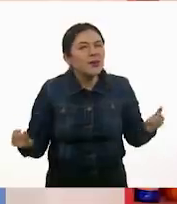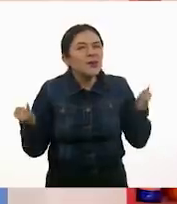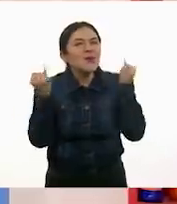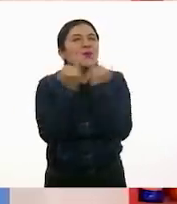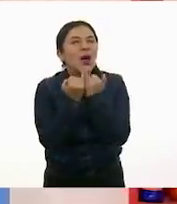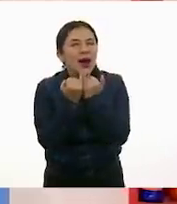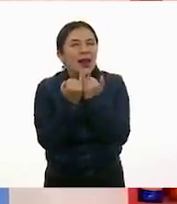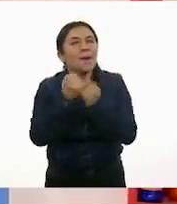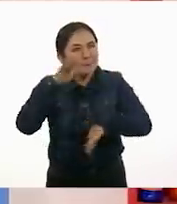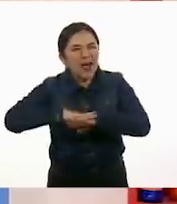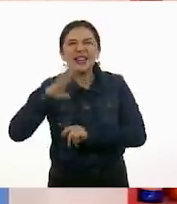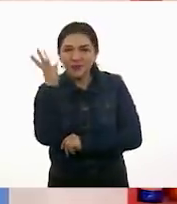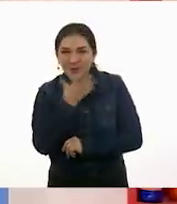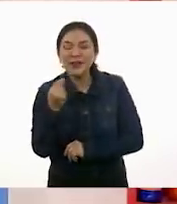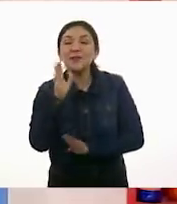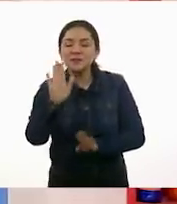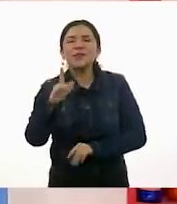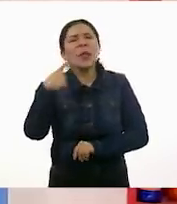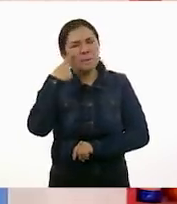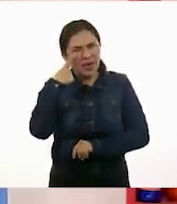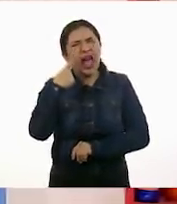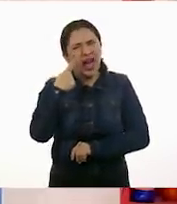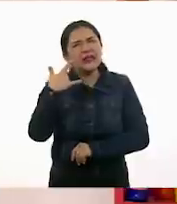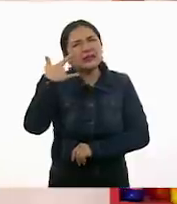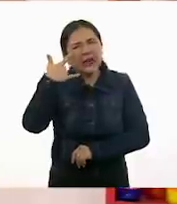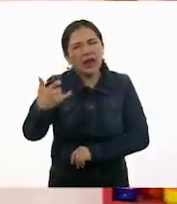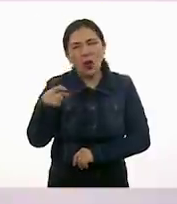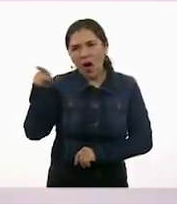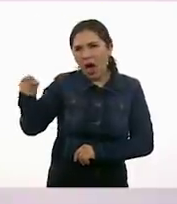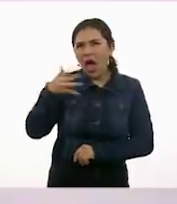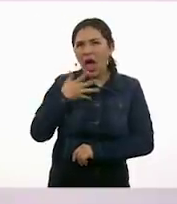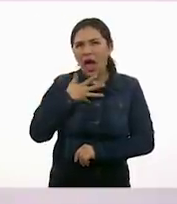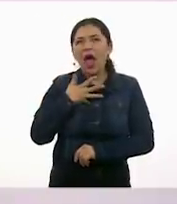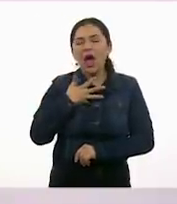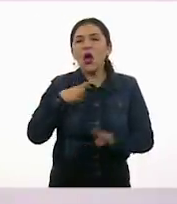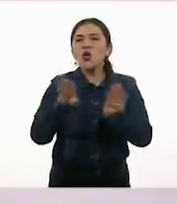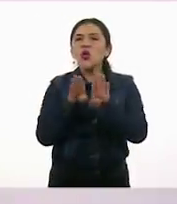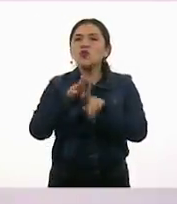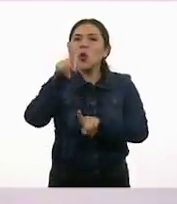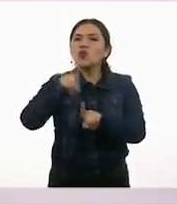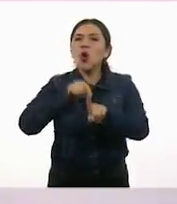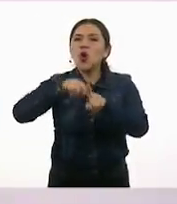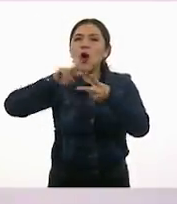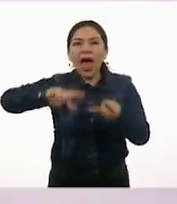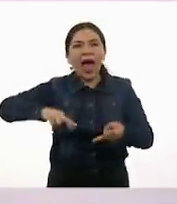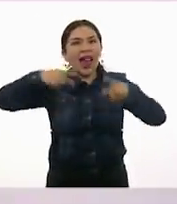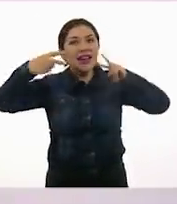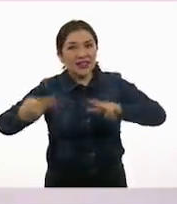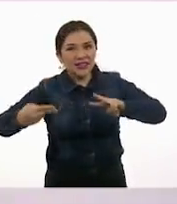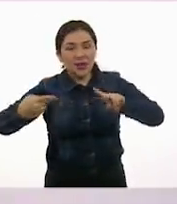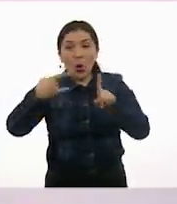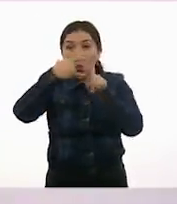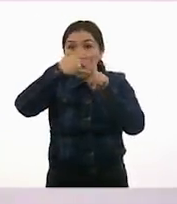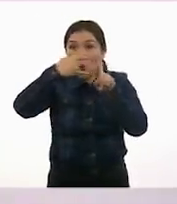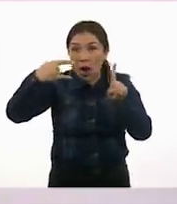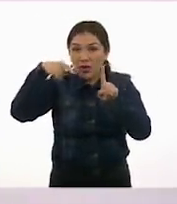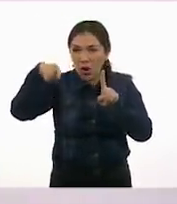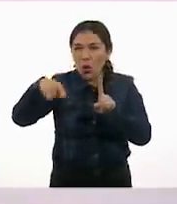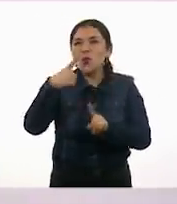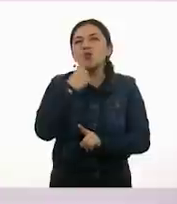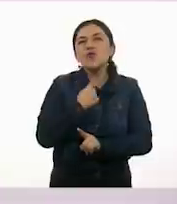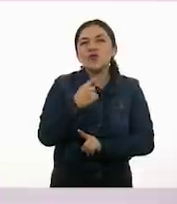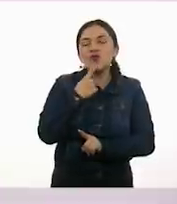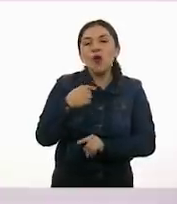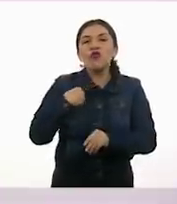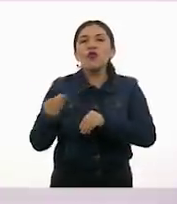o más bonito. Fíjate que, curiosamente, aquí tenemos una inversión de colores. Entonces, el cuadrado, que en este caso es el